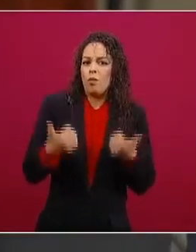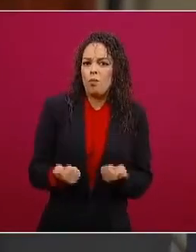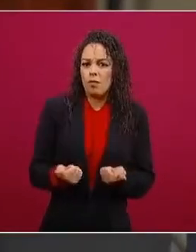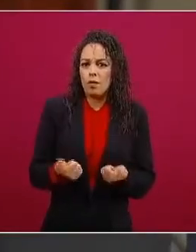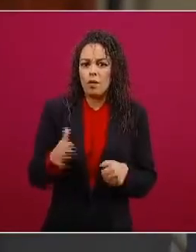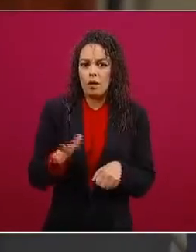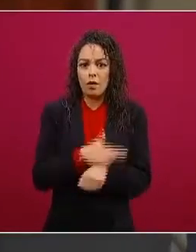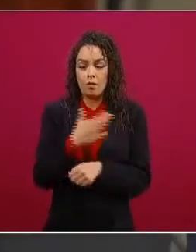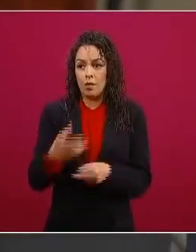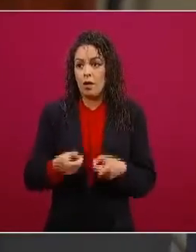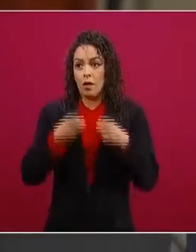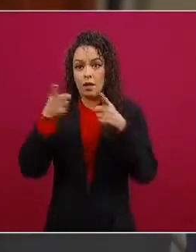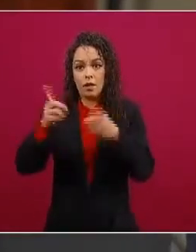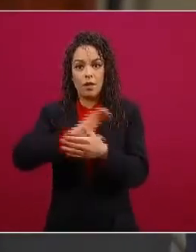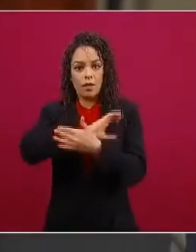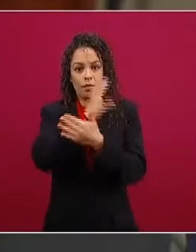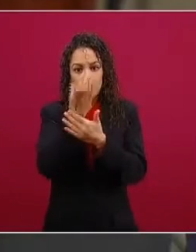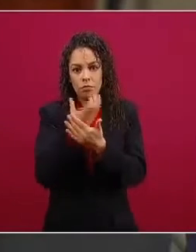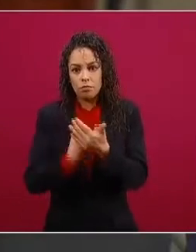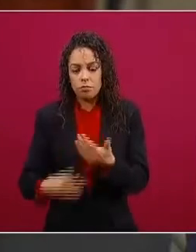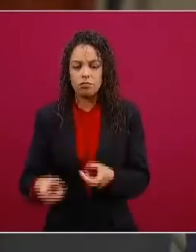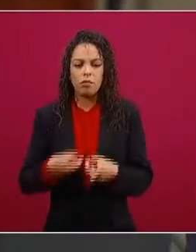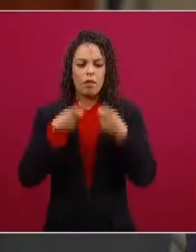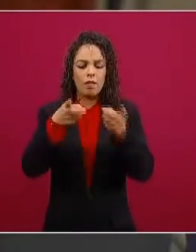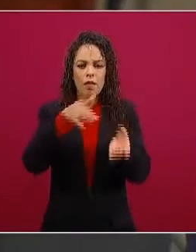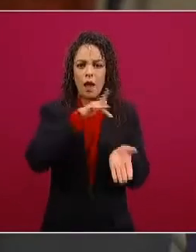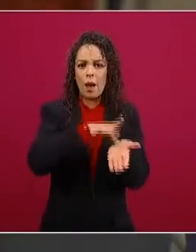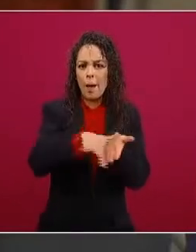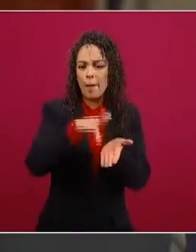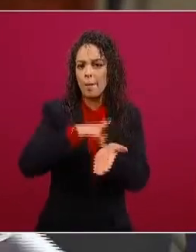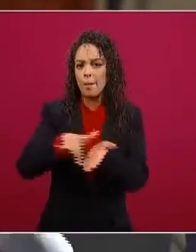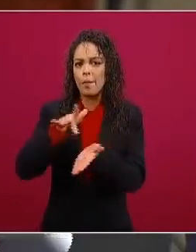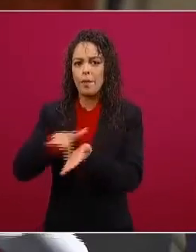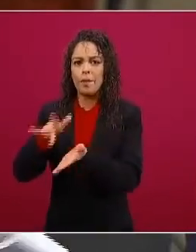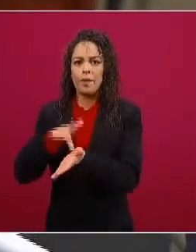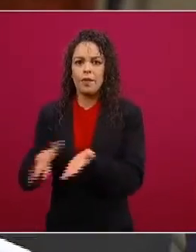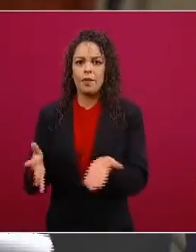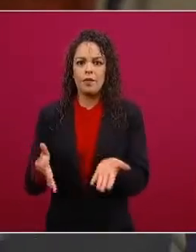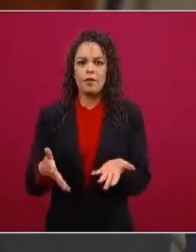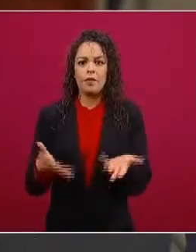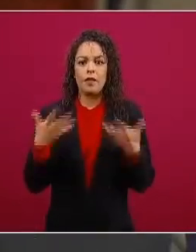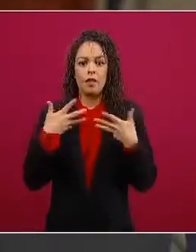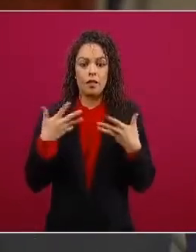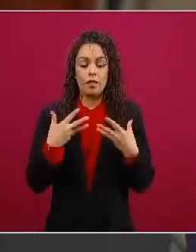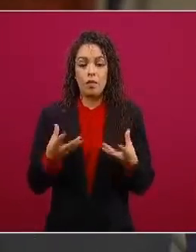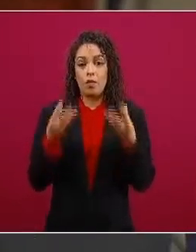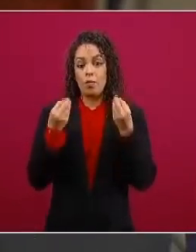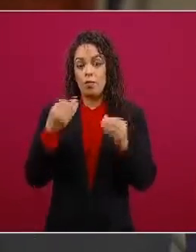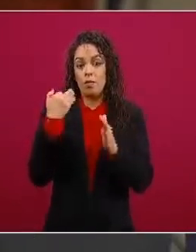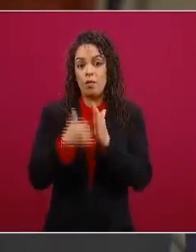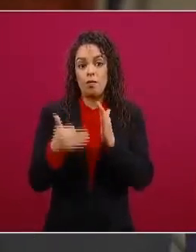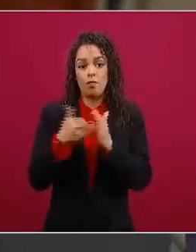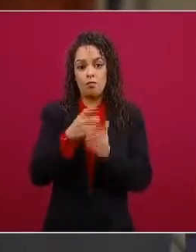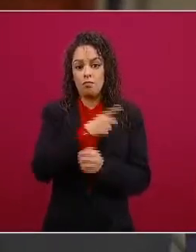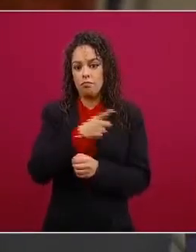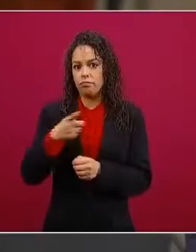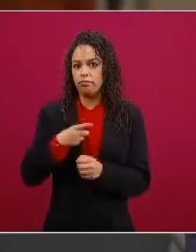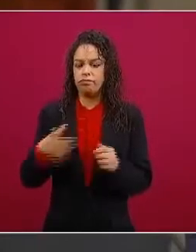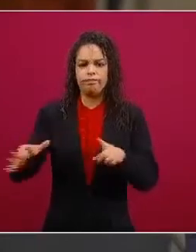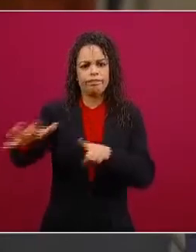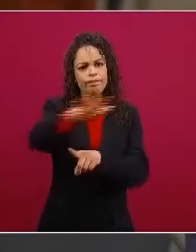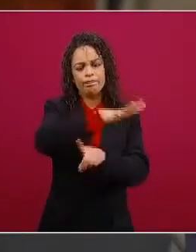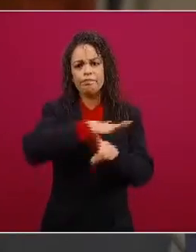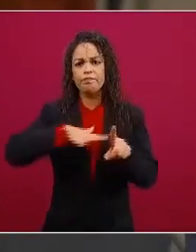contratos que se les esté ayudando de una o de otra manera cuando tienen tantas deudas con la sociedad y el otro